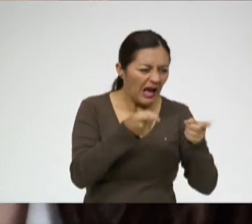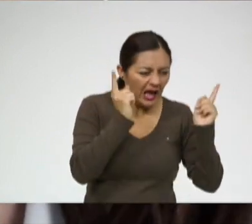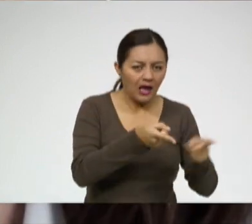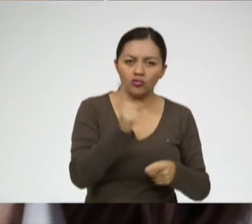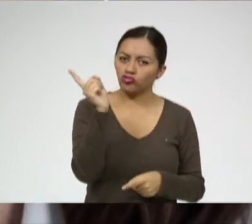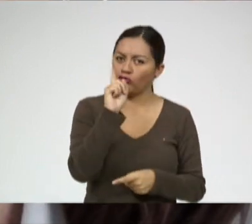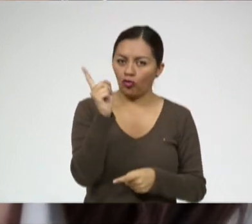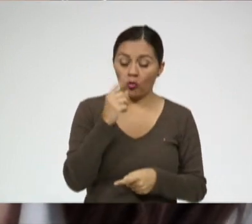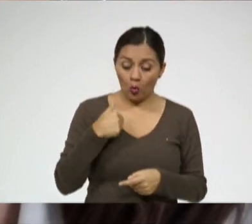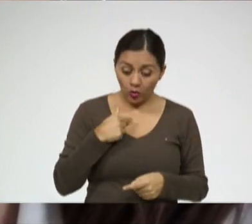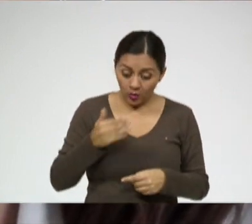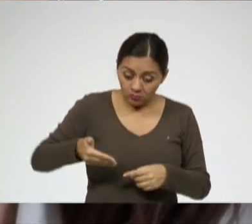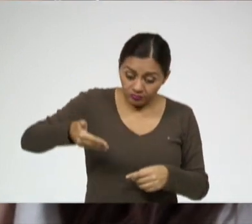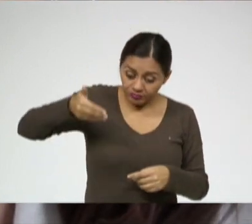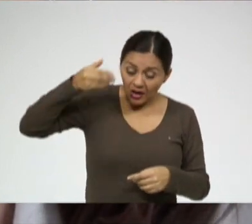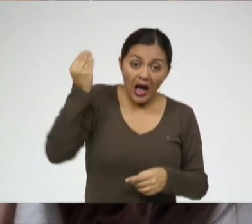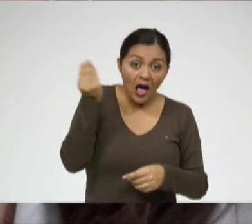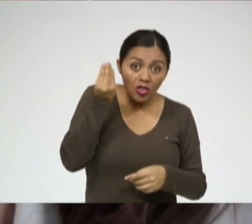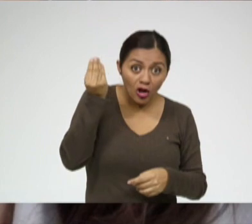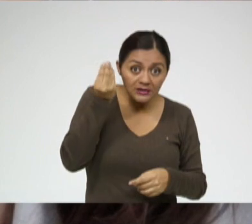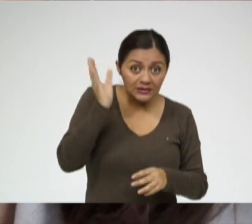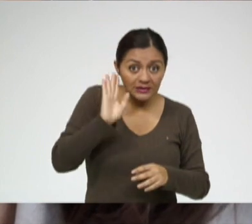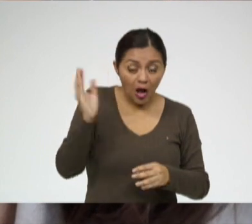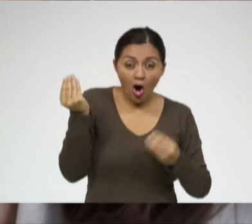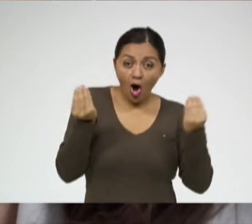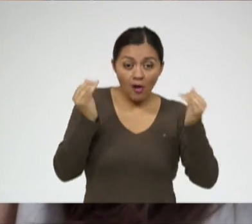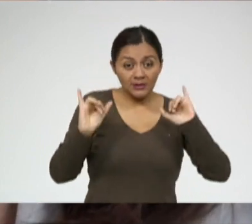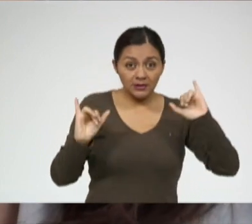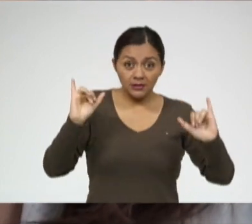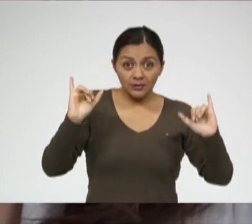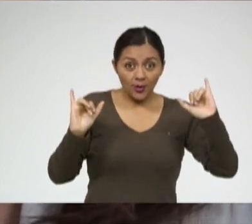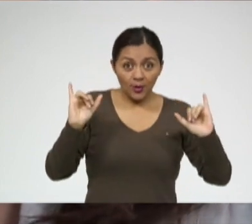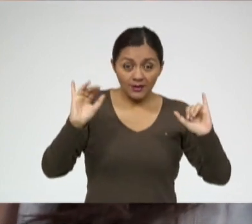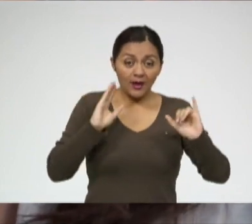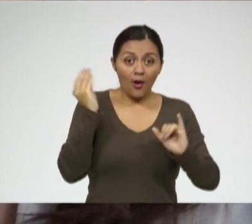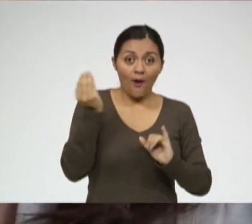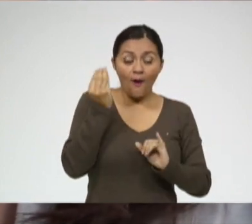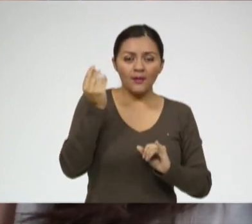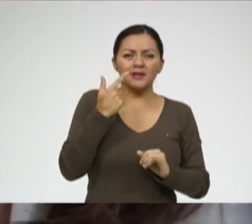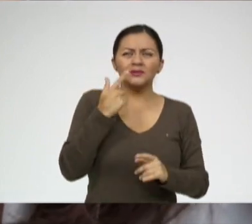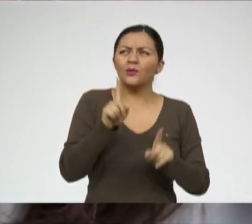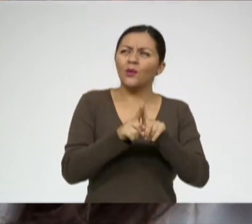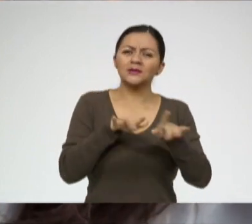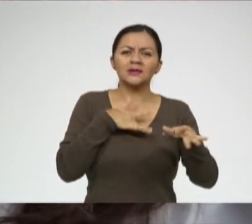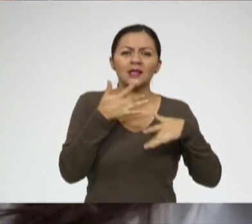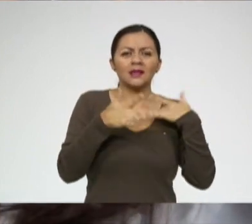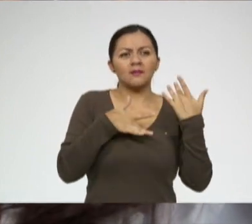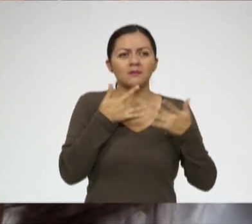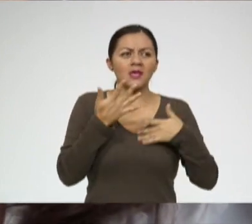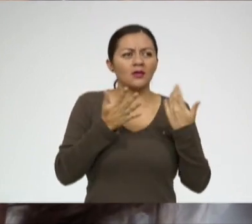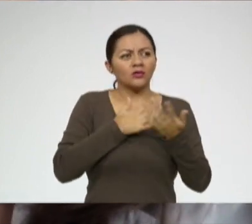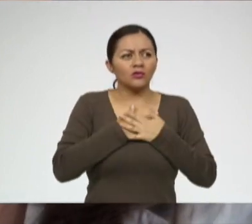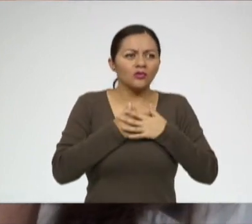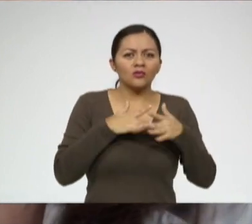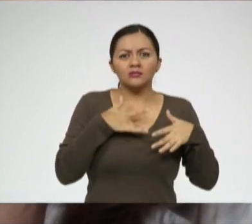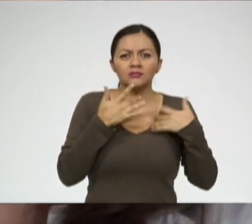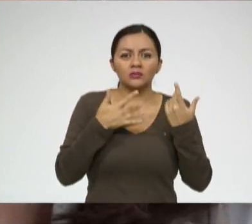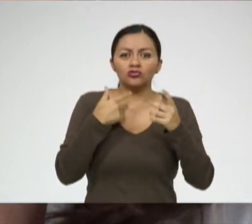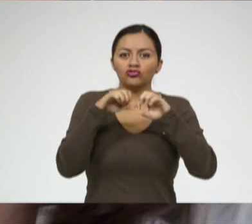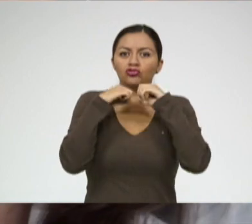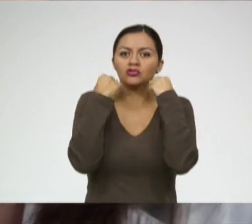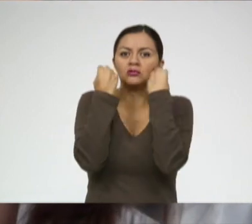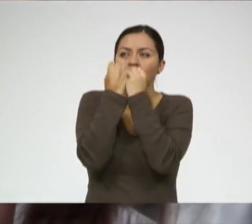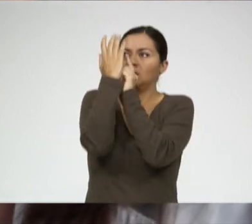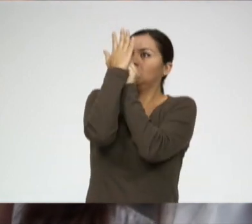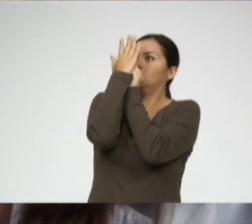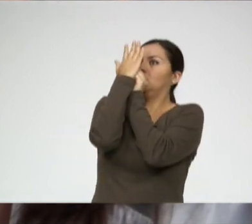adolescente y el niño con sobrepeso tienen un sentimiento amenazante que la sociedad está